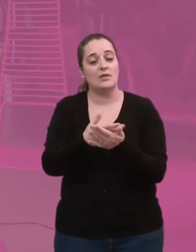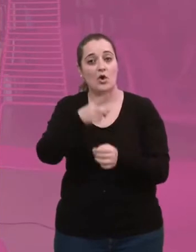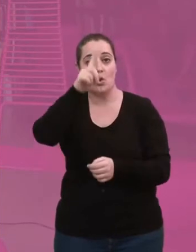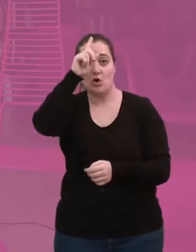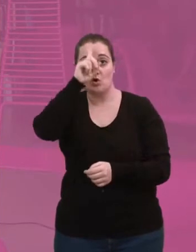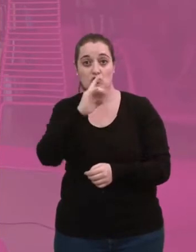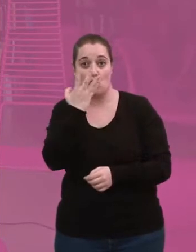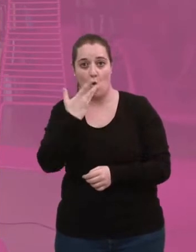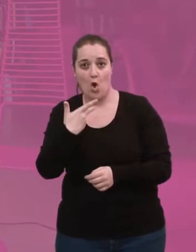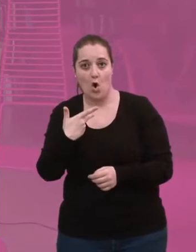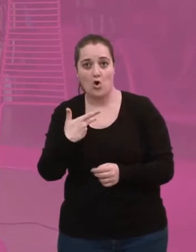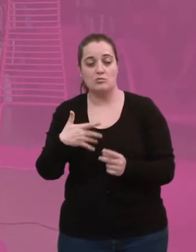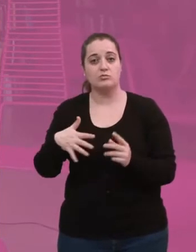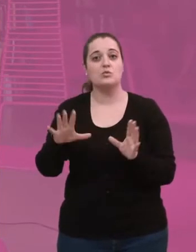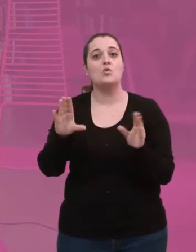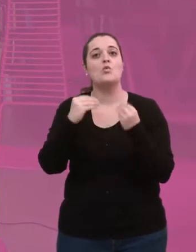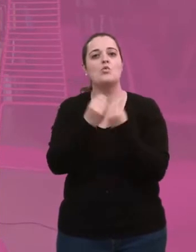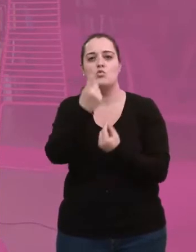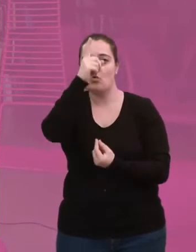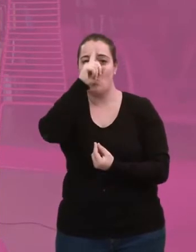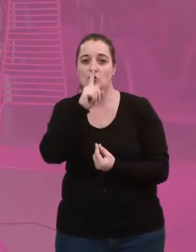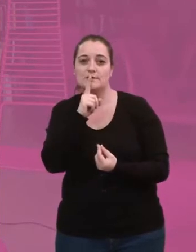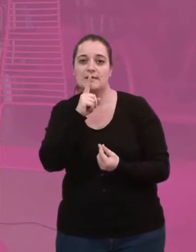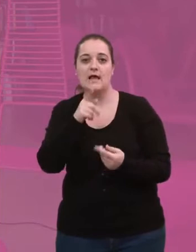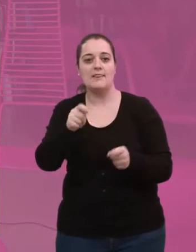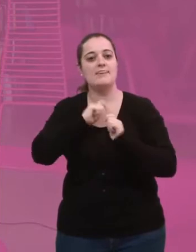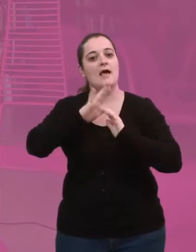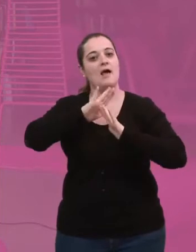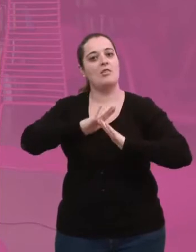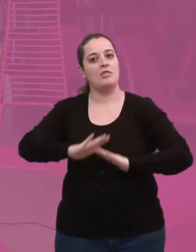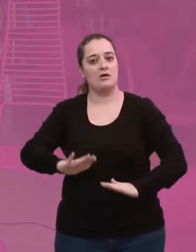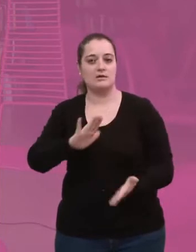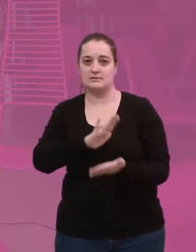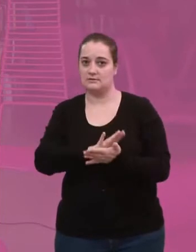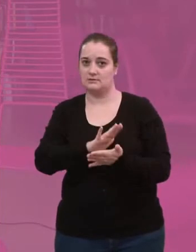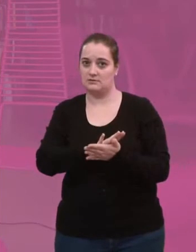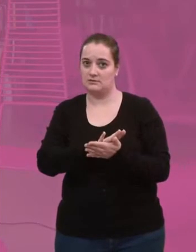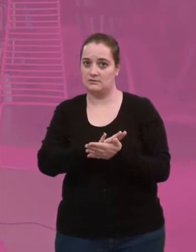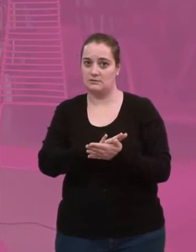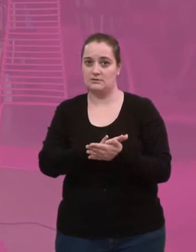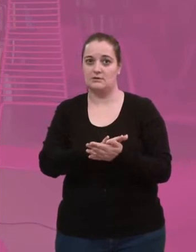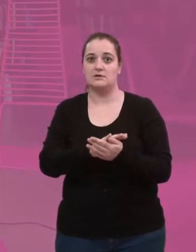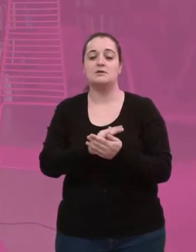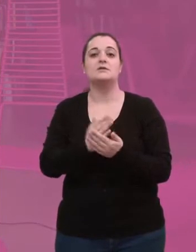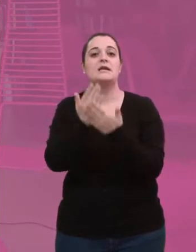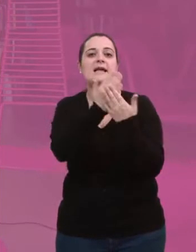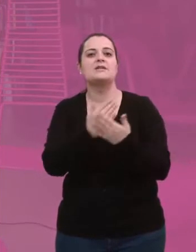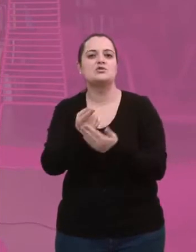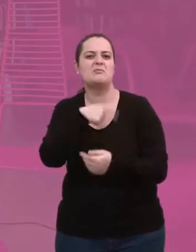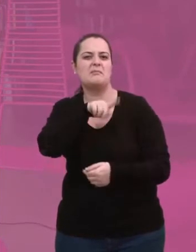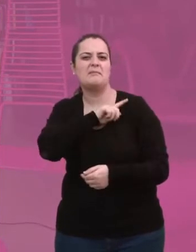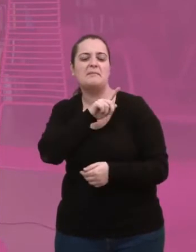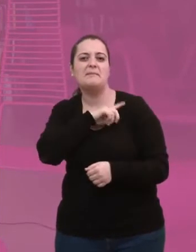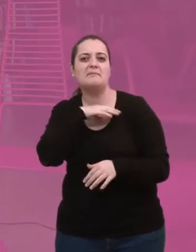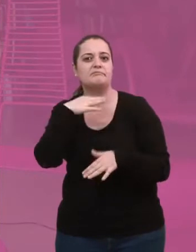demostrado que el rosa, o por lo menos que la gama de los rosas son los colores más relajantes que hay. Parece que hay diferentes investigaciones, unas militares, otras